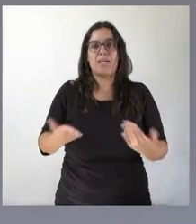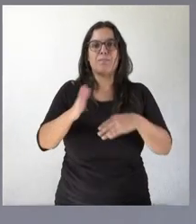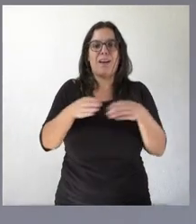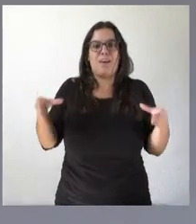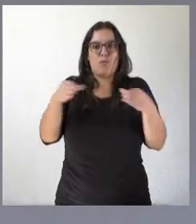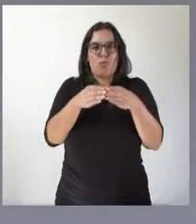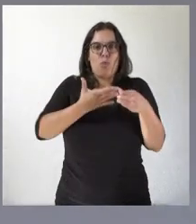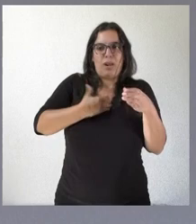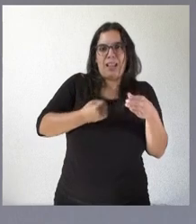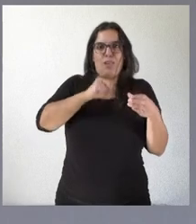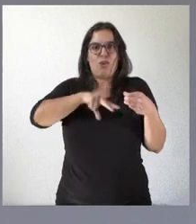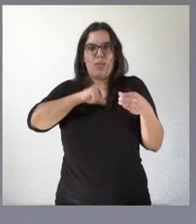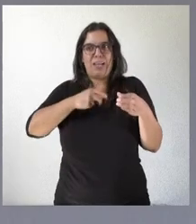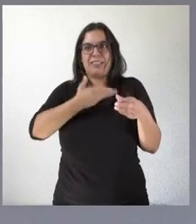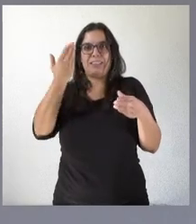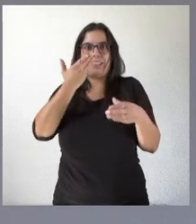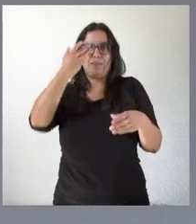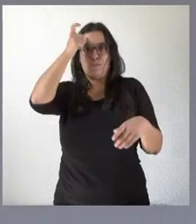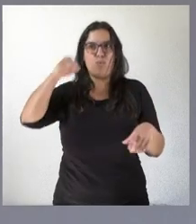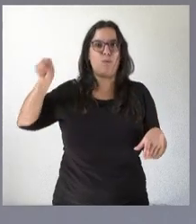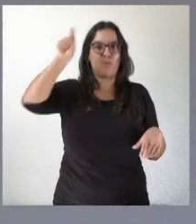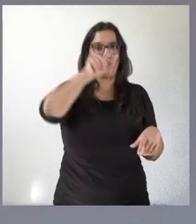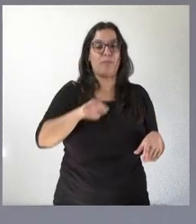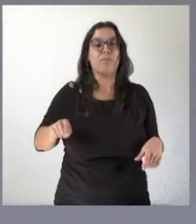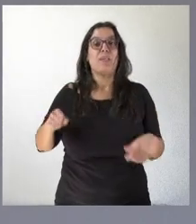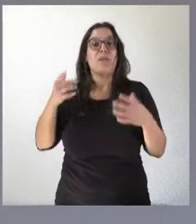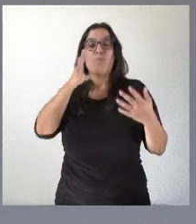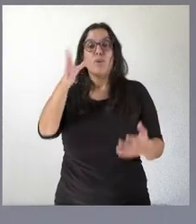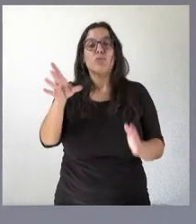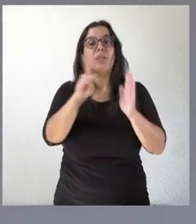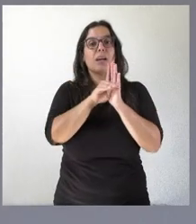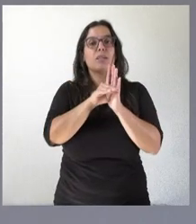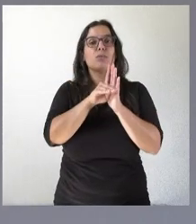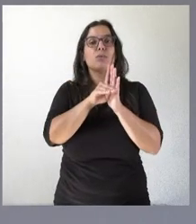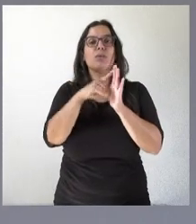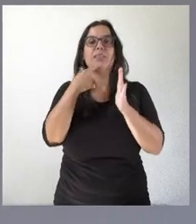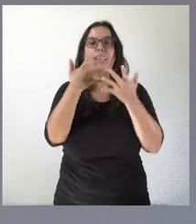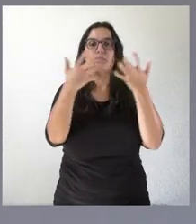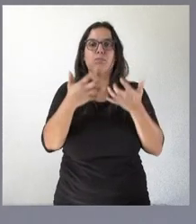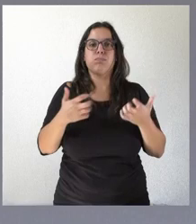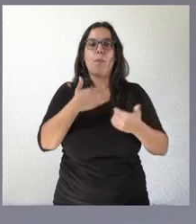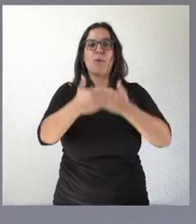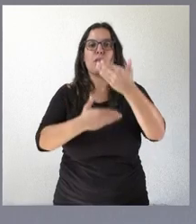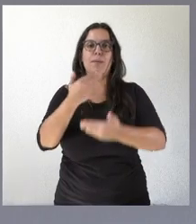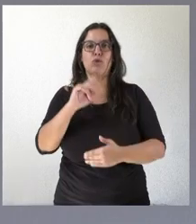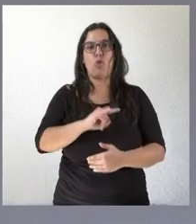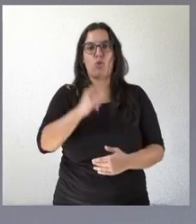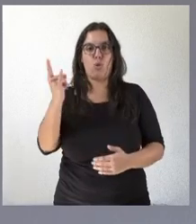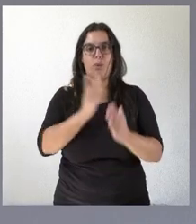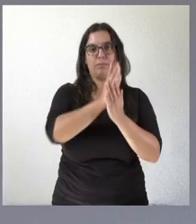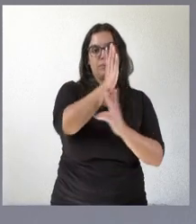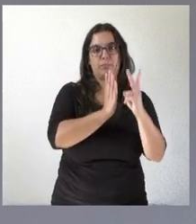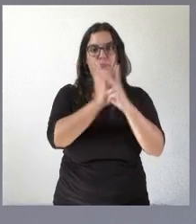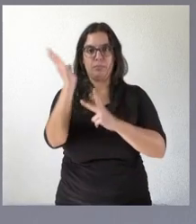y el conjunto de los vecinos del municipio. Por ello, el decreto establece un doble procedimiento. Muchas de estas